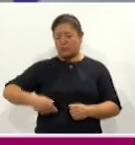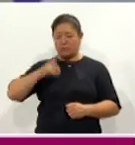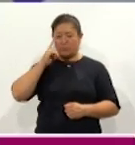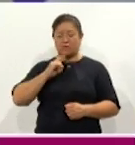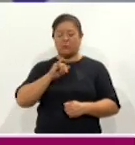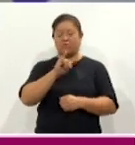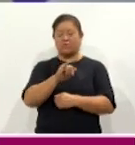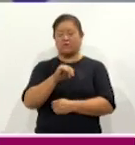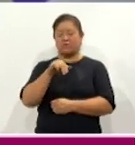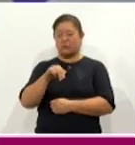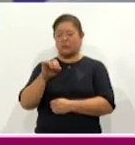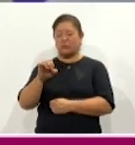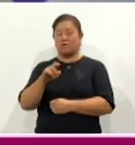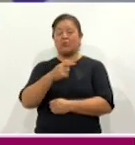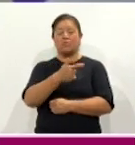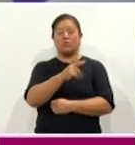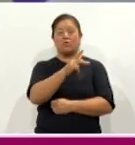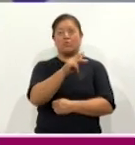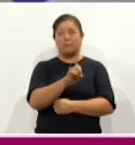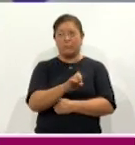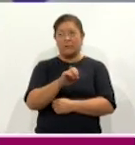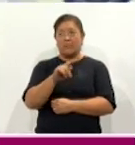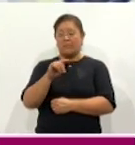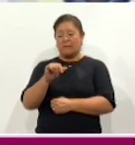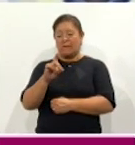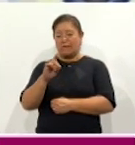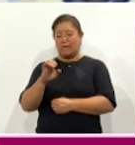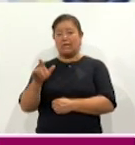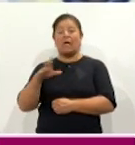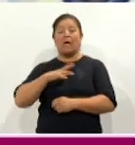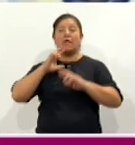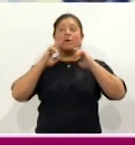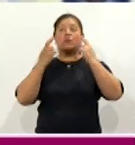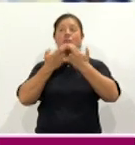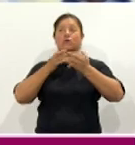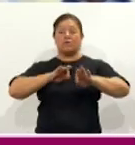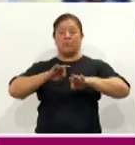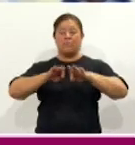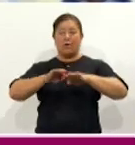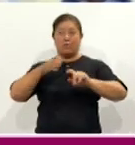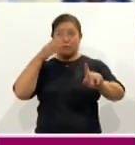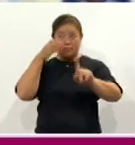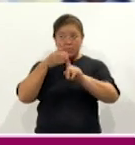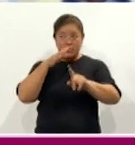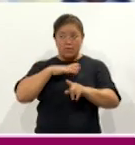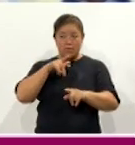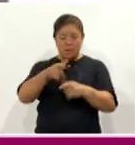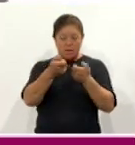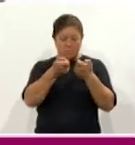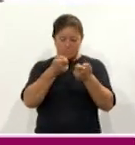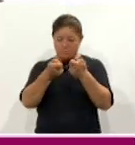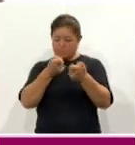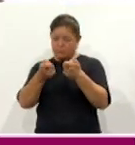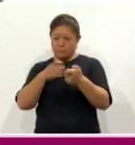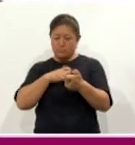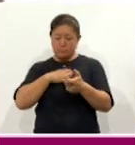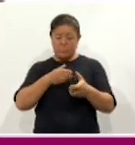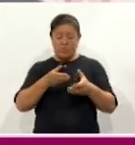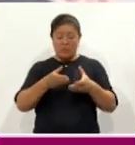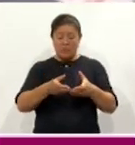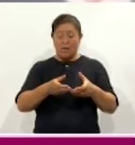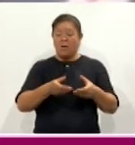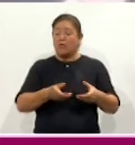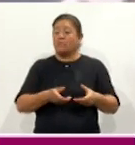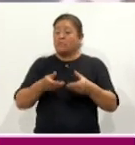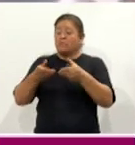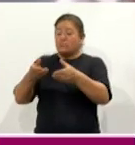Electoral, Guadalupe Tadeizabala, sostuvieron una reunión de trabajo con el objetivo de afinar los detalles de la entrega de los paquetes electorales